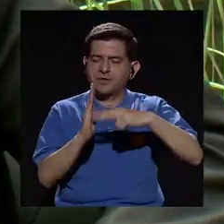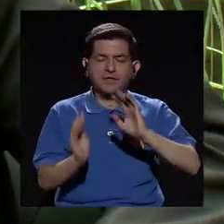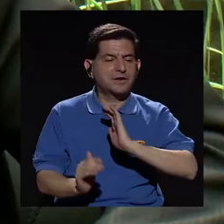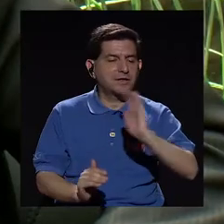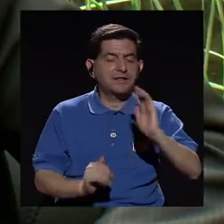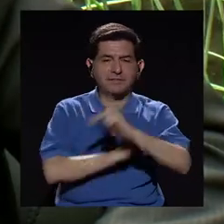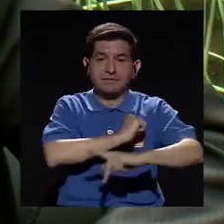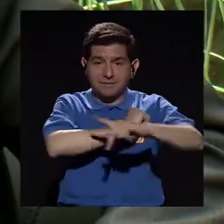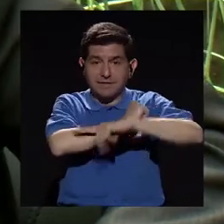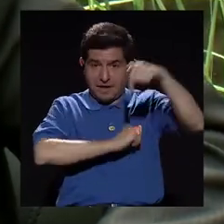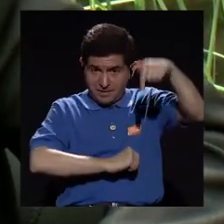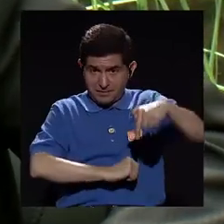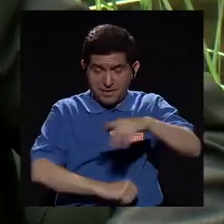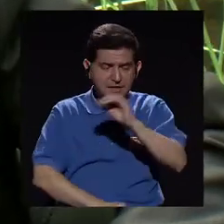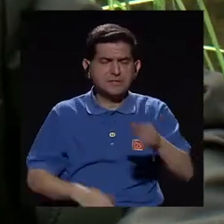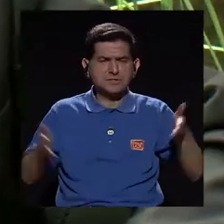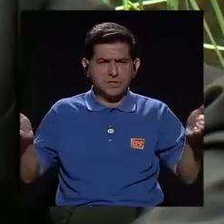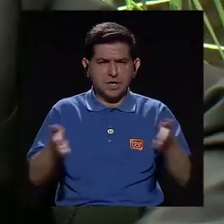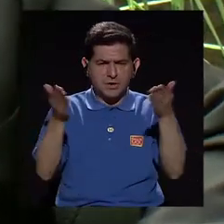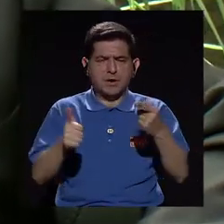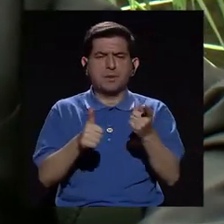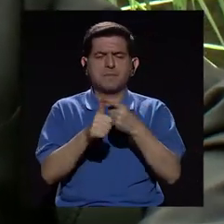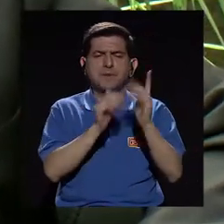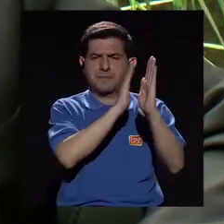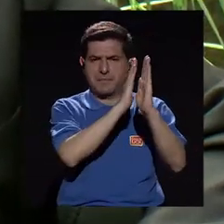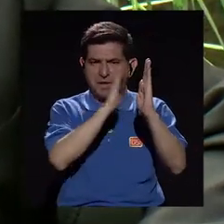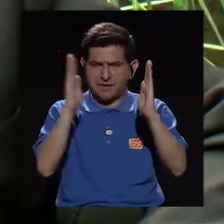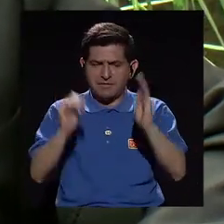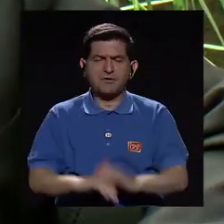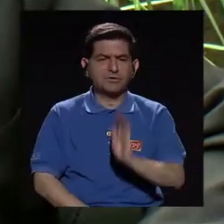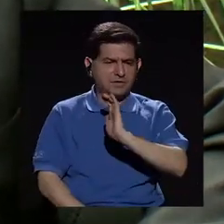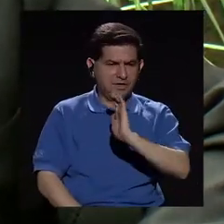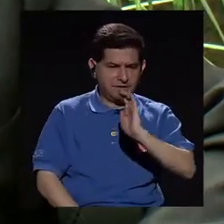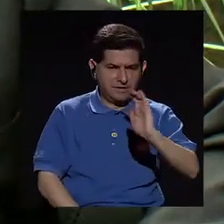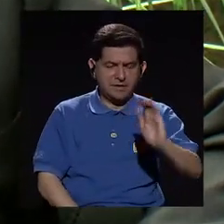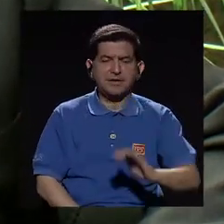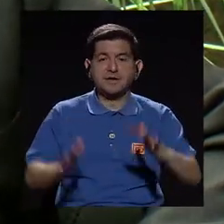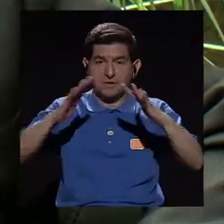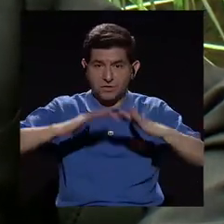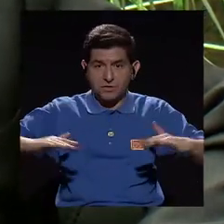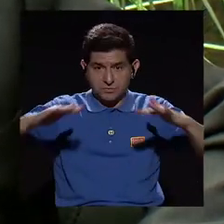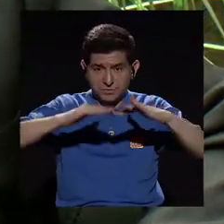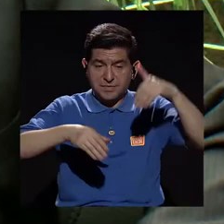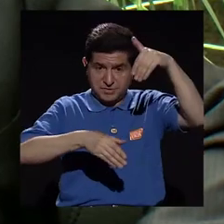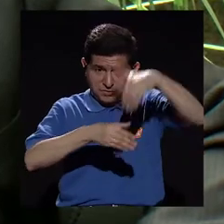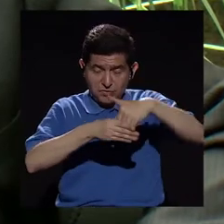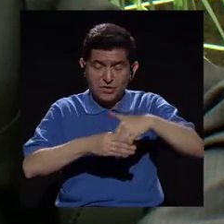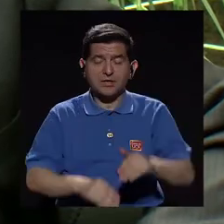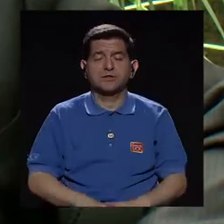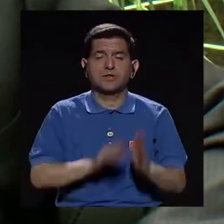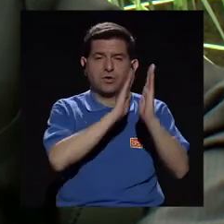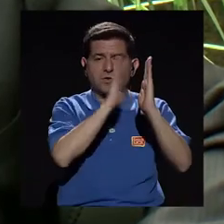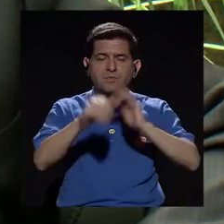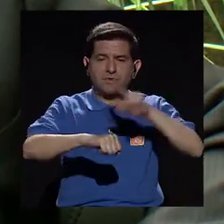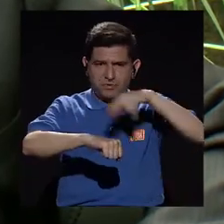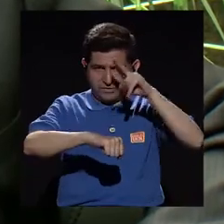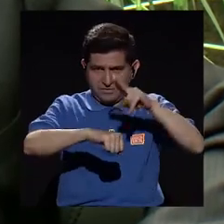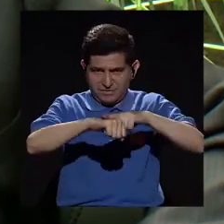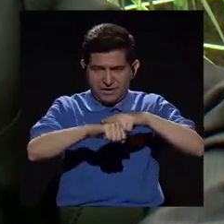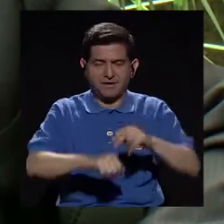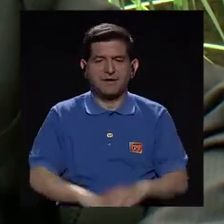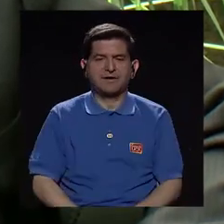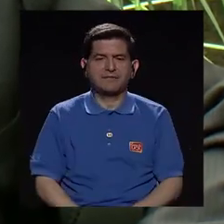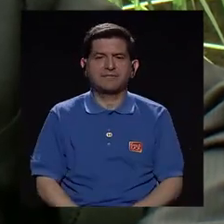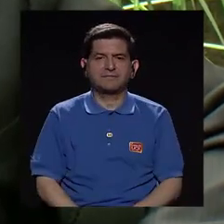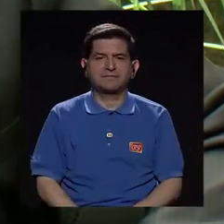en este país y también como propulsora de la primera biblioteca infantil, o el primer espacio entre la Biblioteca Nacional de la Literatura para Niños,